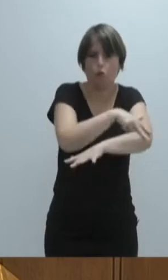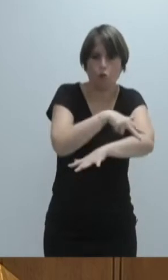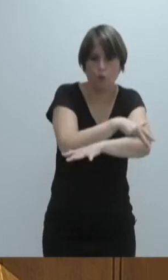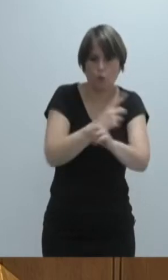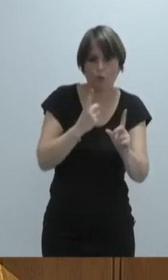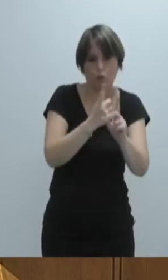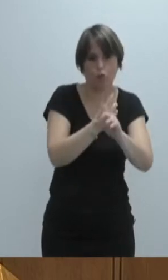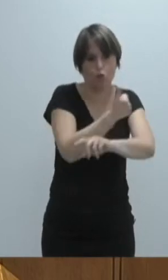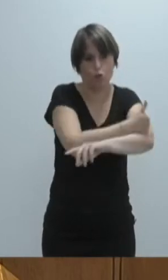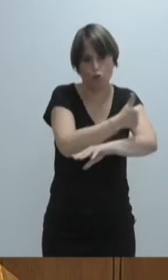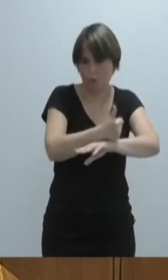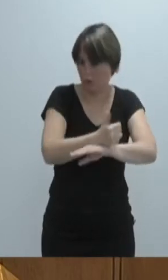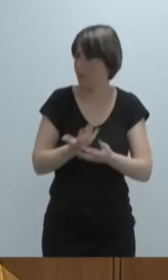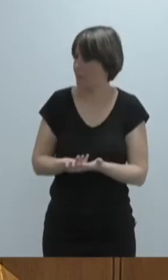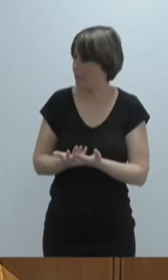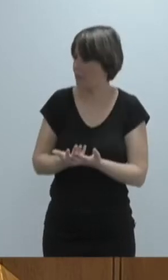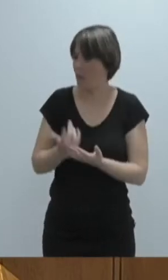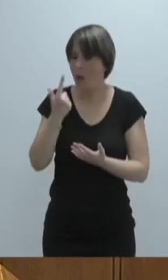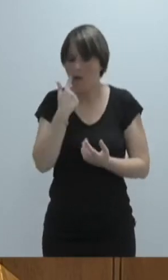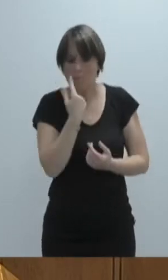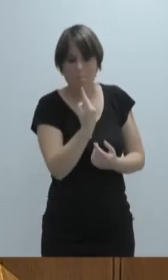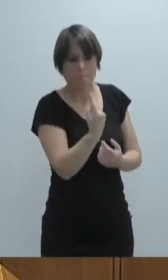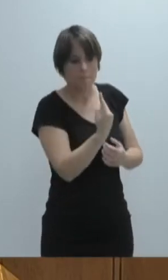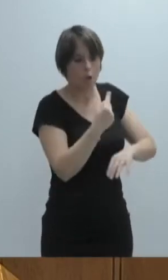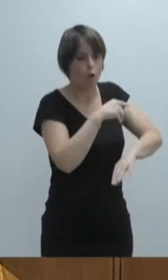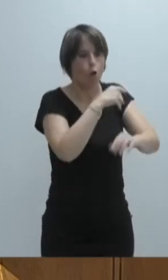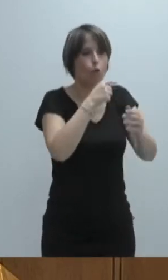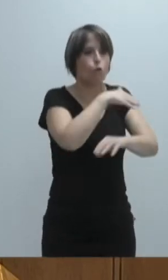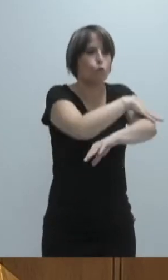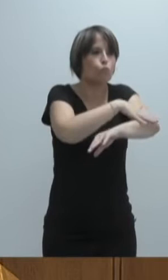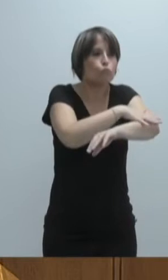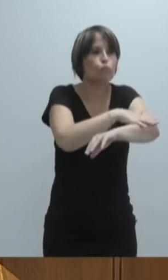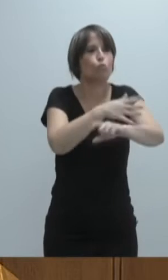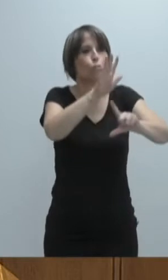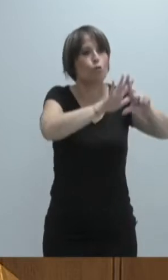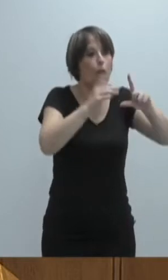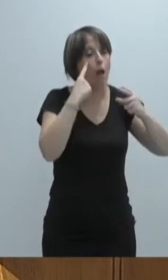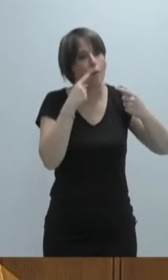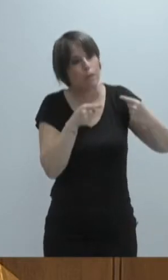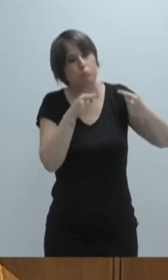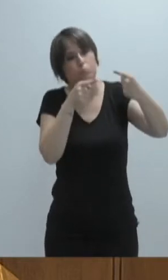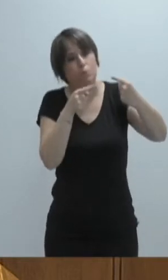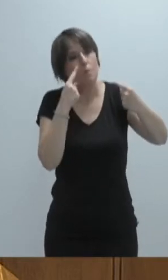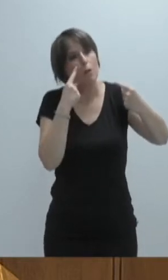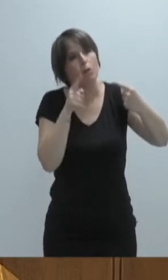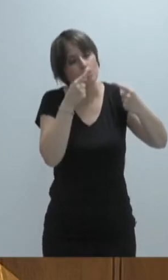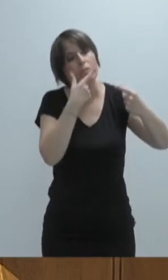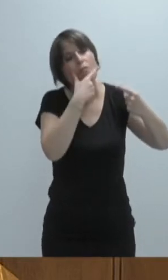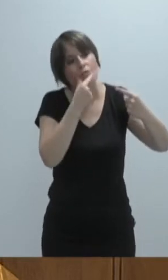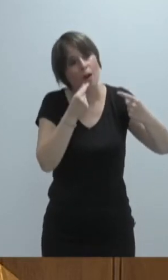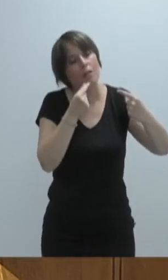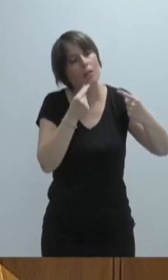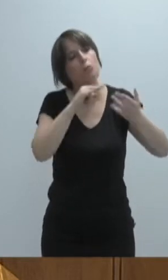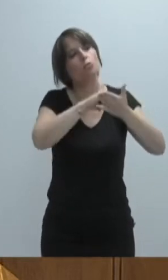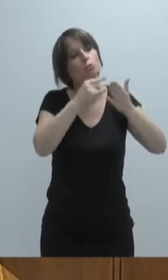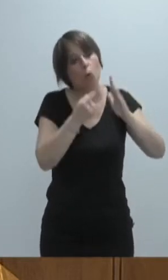Mire, yo no lo niego que se han producido tensiones con el Gobierno español, pero con todo reconozco y valoro la capacidad de reconducción de la situación y